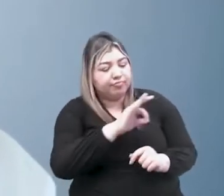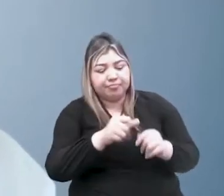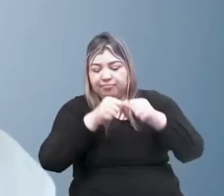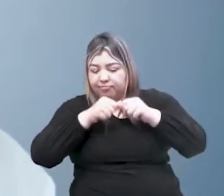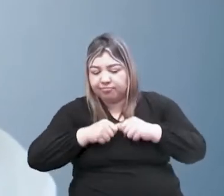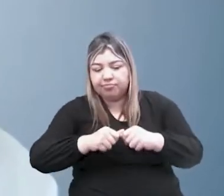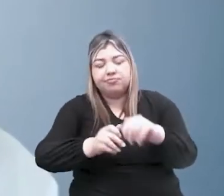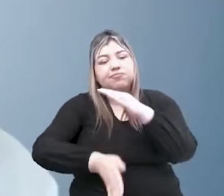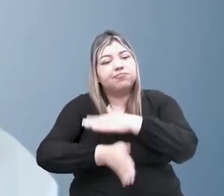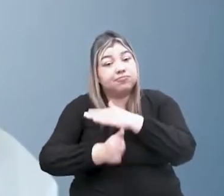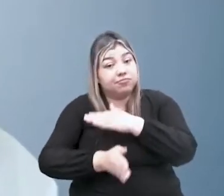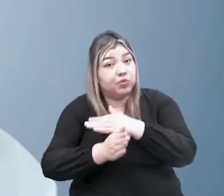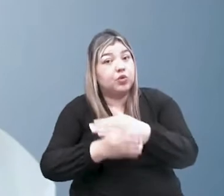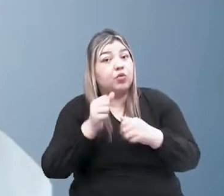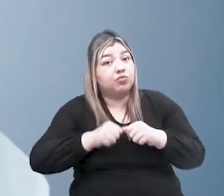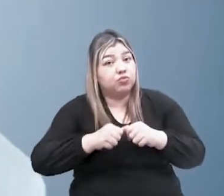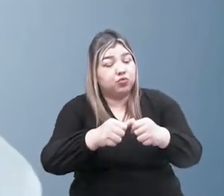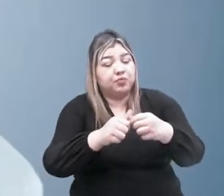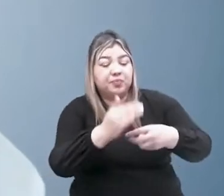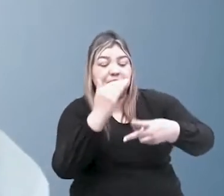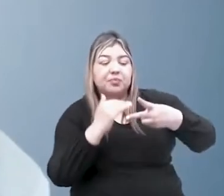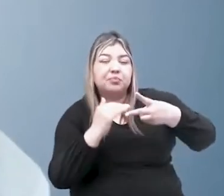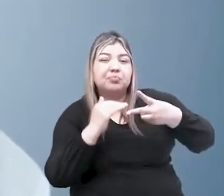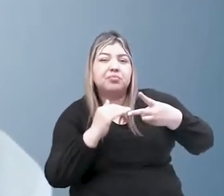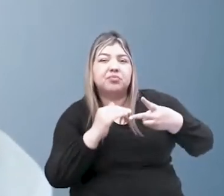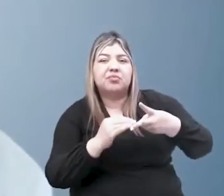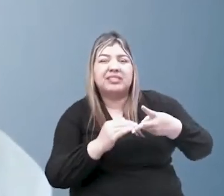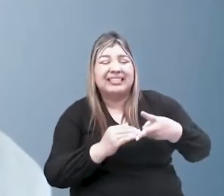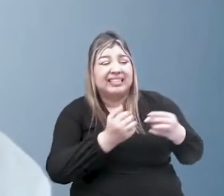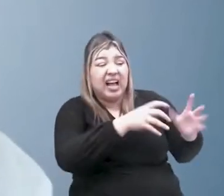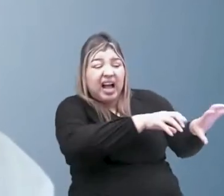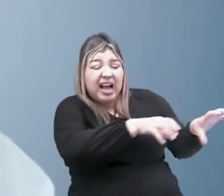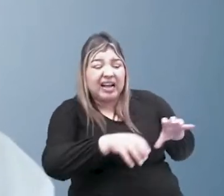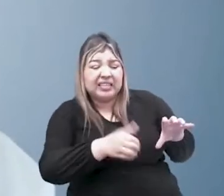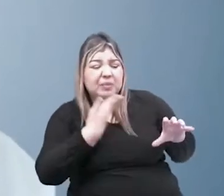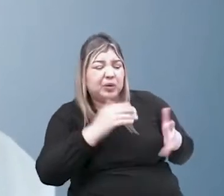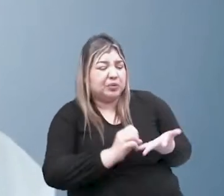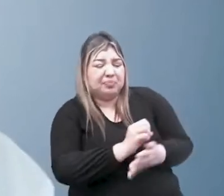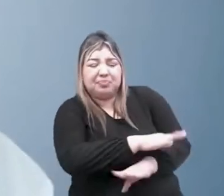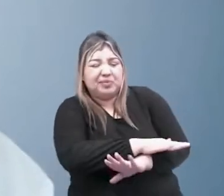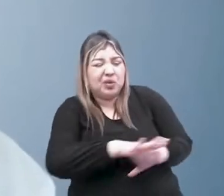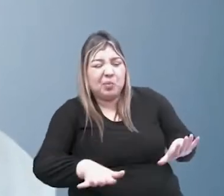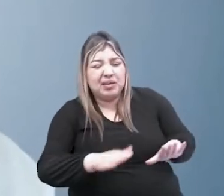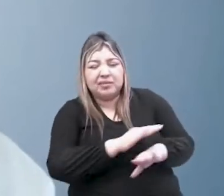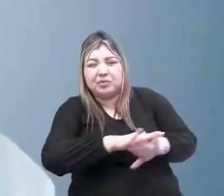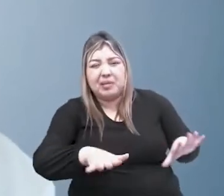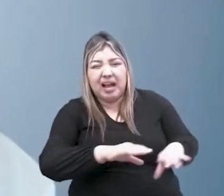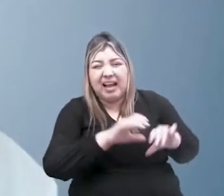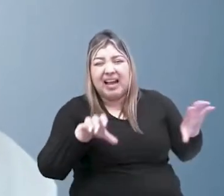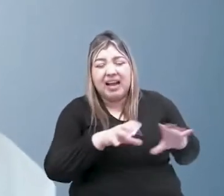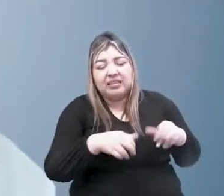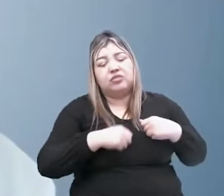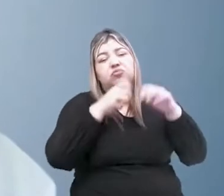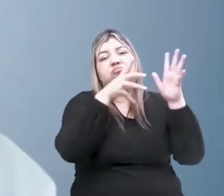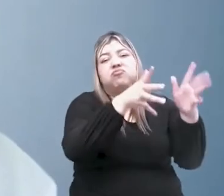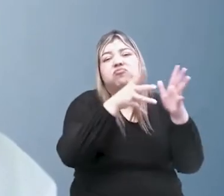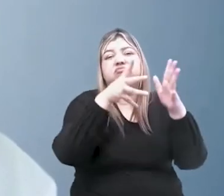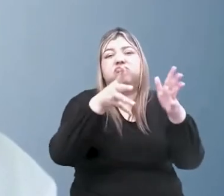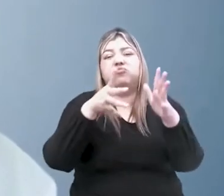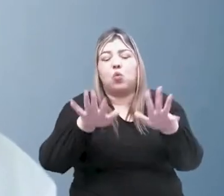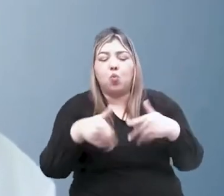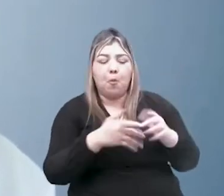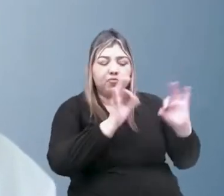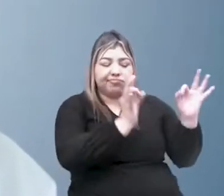La segunda pregunta fue, ¿qué deberíamos dejar de hacer? De todas las cosas que hacemos, enseñamos, cómo nos